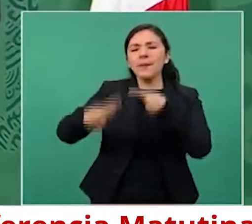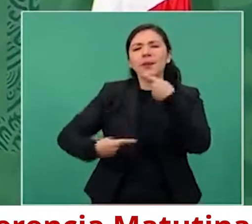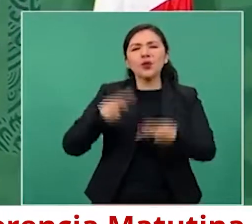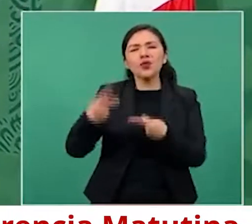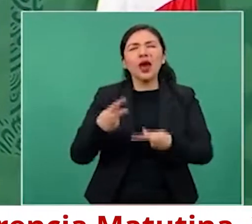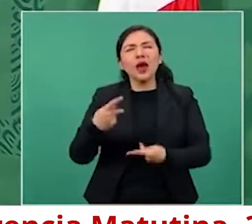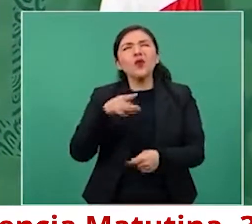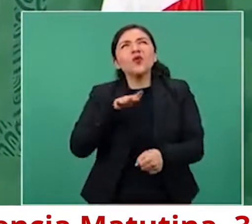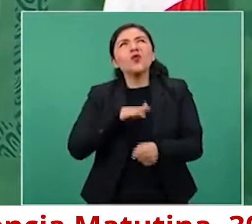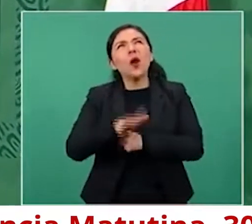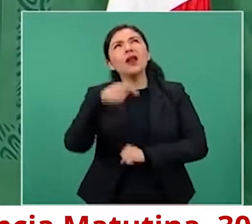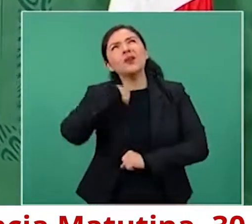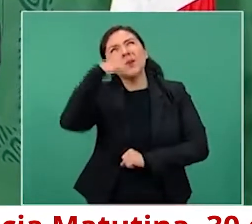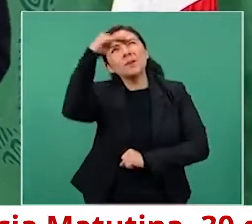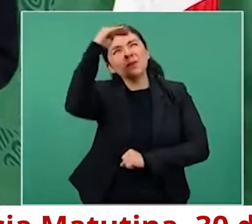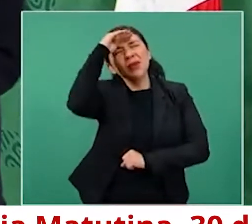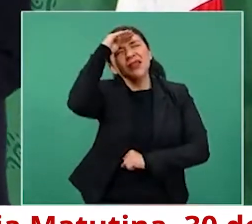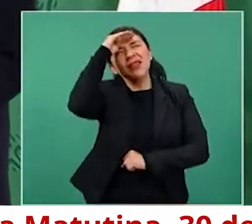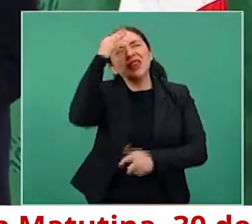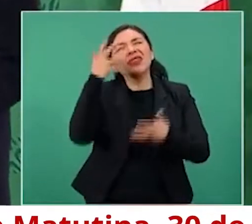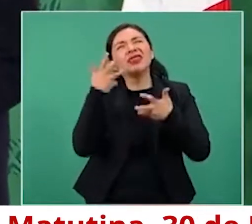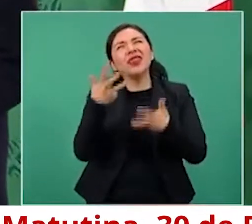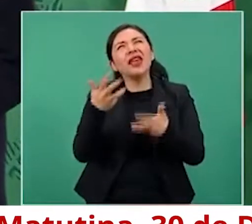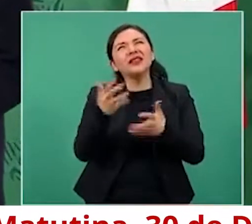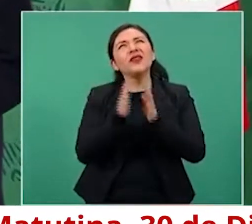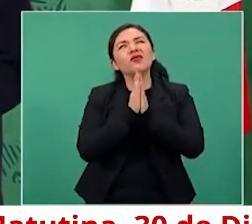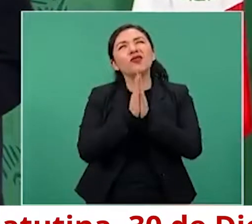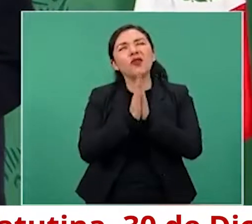el año próximo.